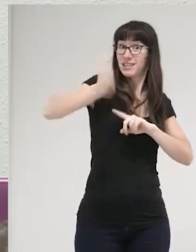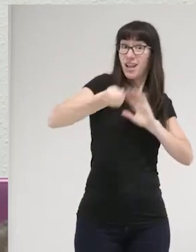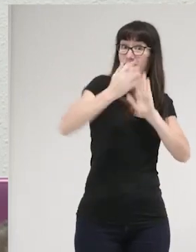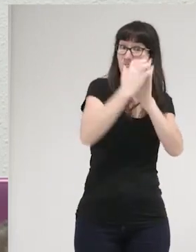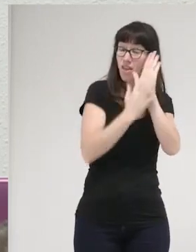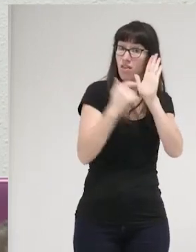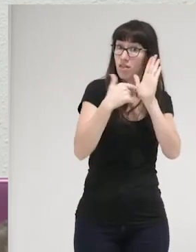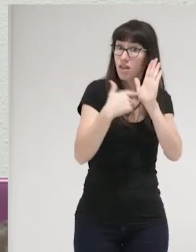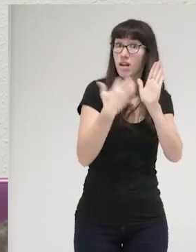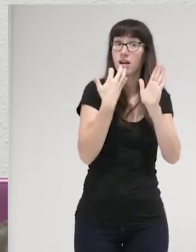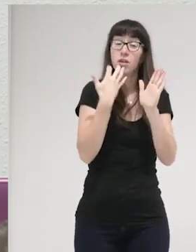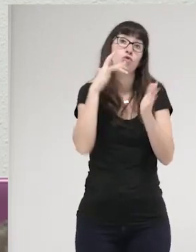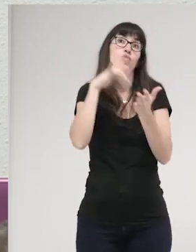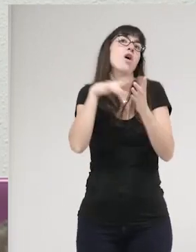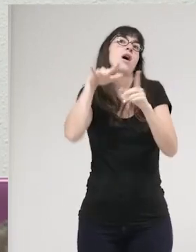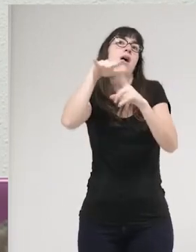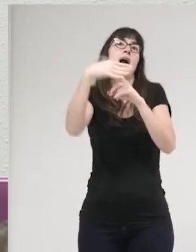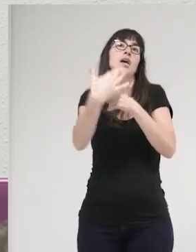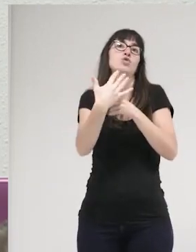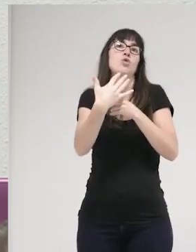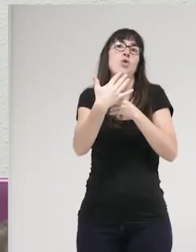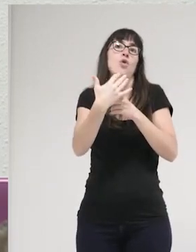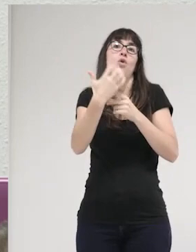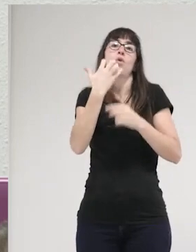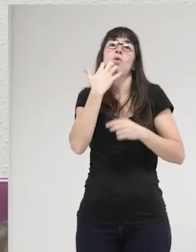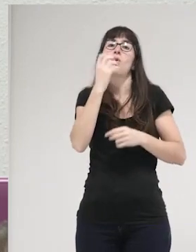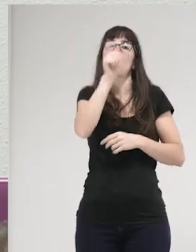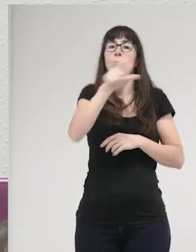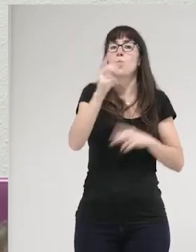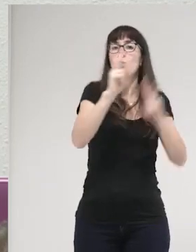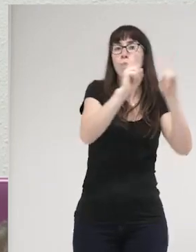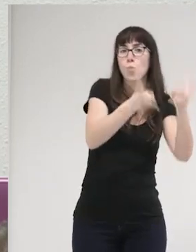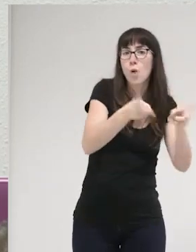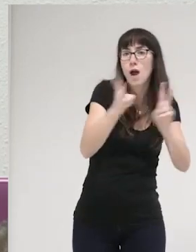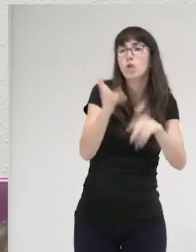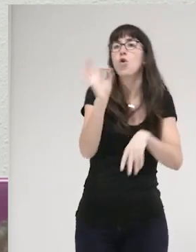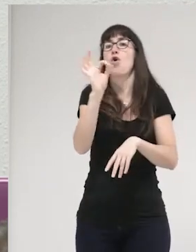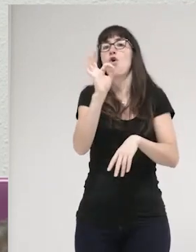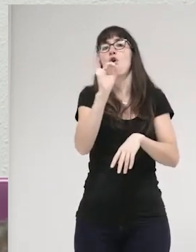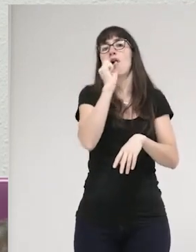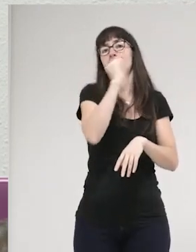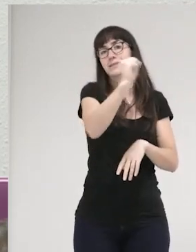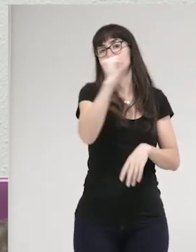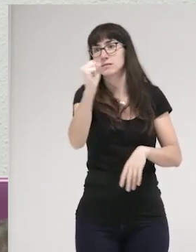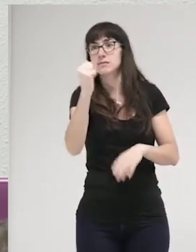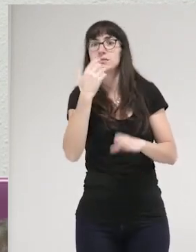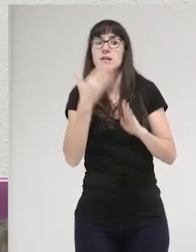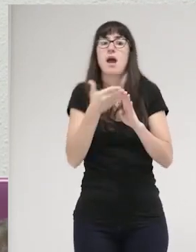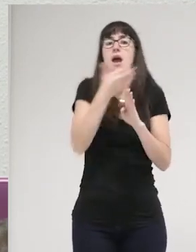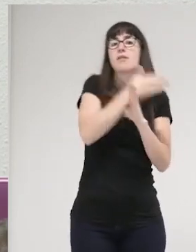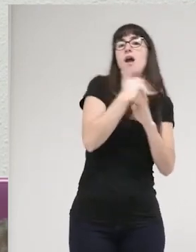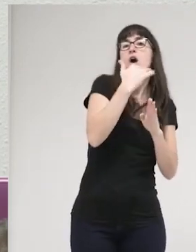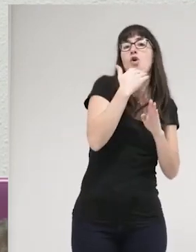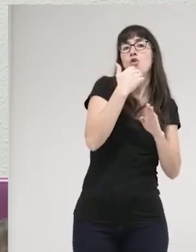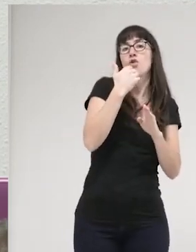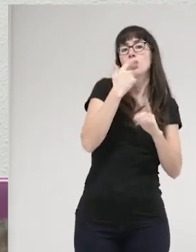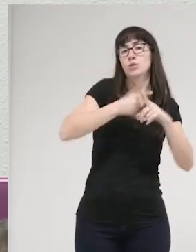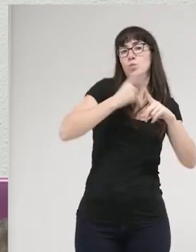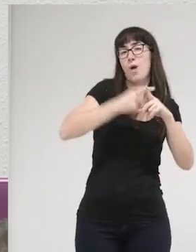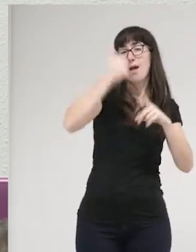muerte, de asesinato, con los que ha habido previamente algún delito de violencia sexual,